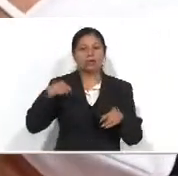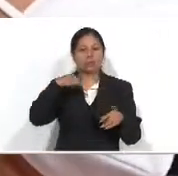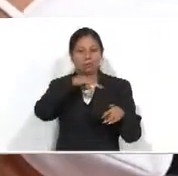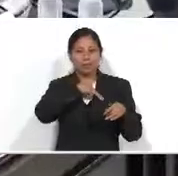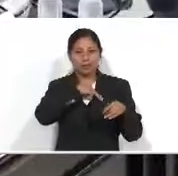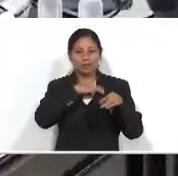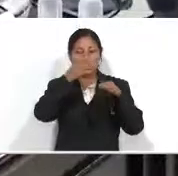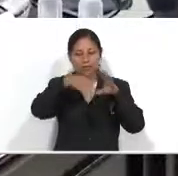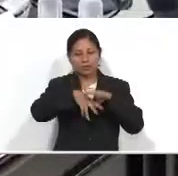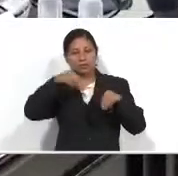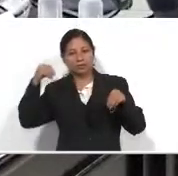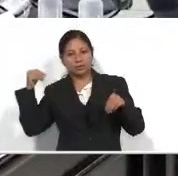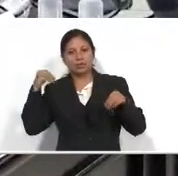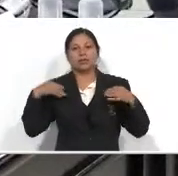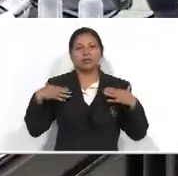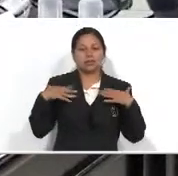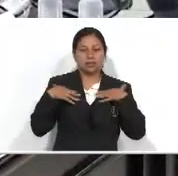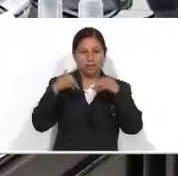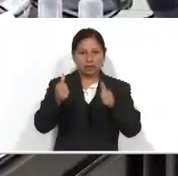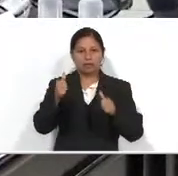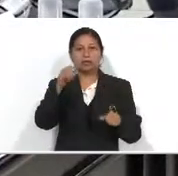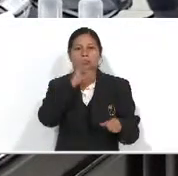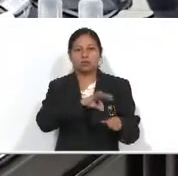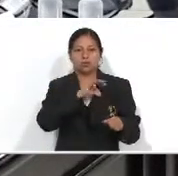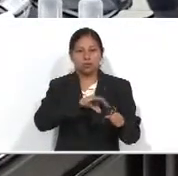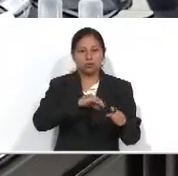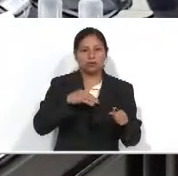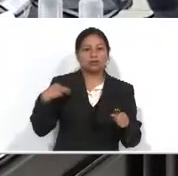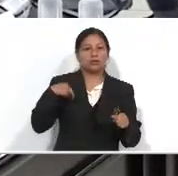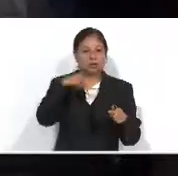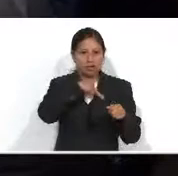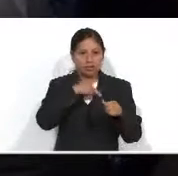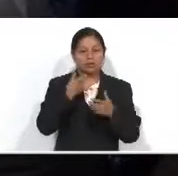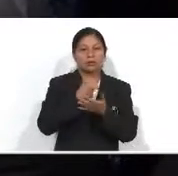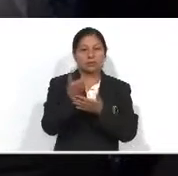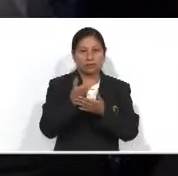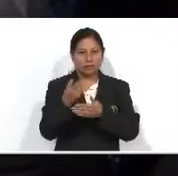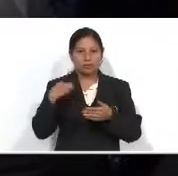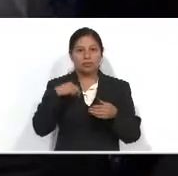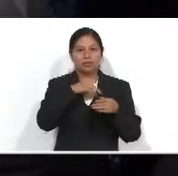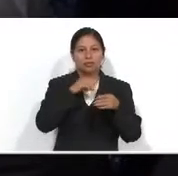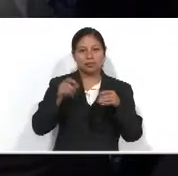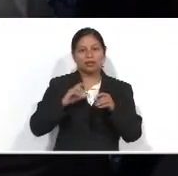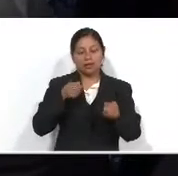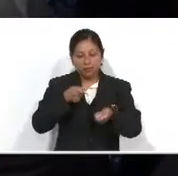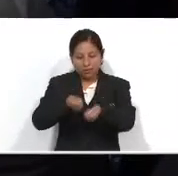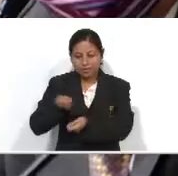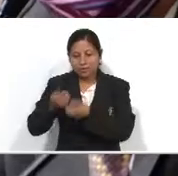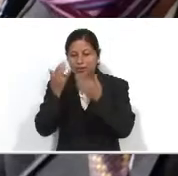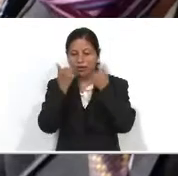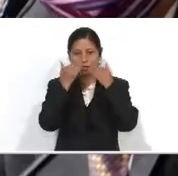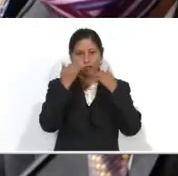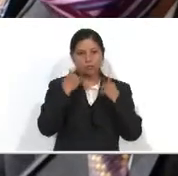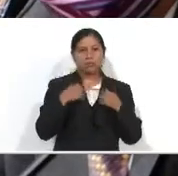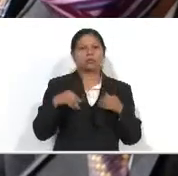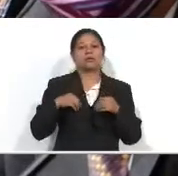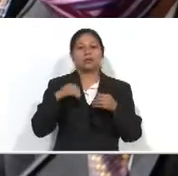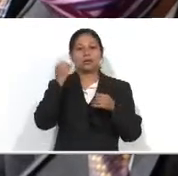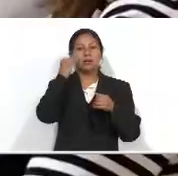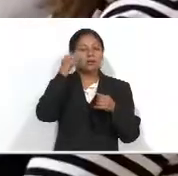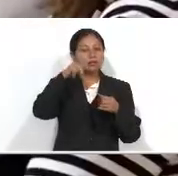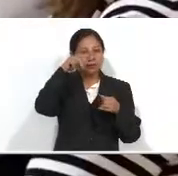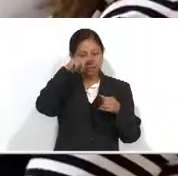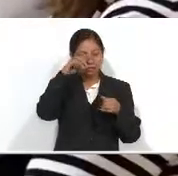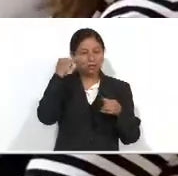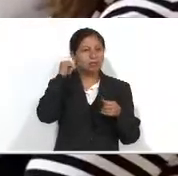Relaciones Exteriores, Ministerio de Salud Pública y Asistencia Social, Ministerio de Economía, Ministerio de Agricultura, Ganadería y Alimentación y el Instituto Guatemalteco de